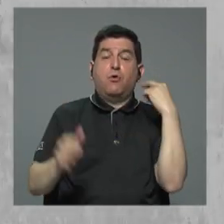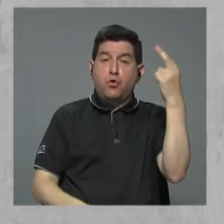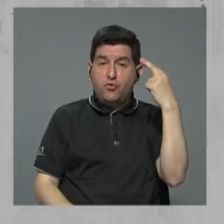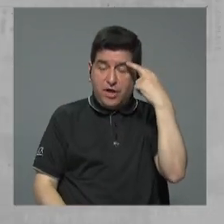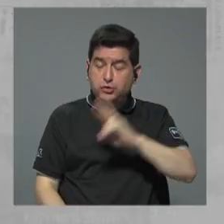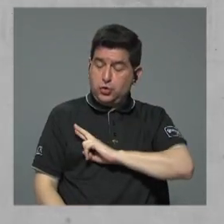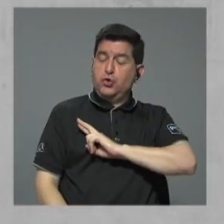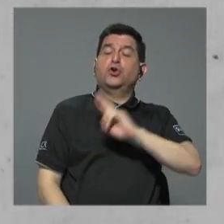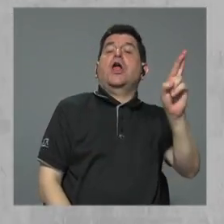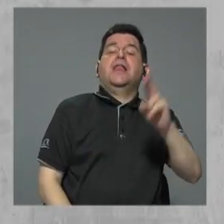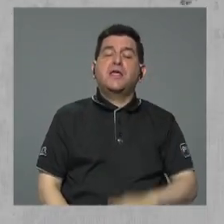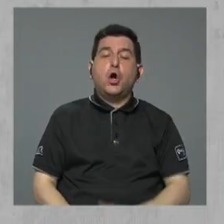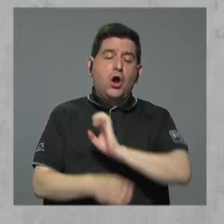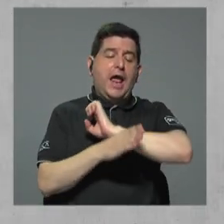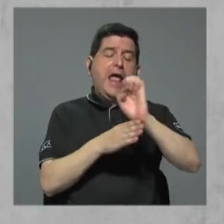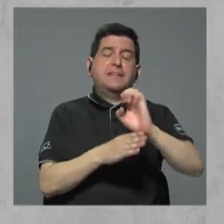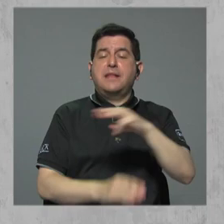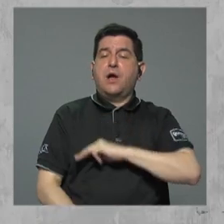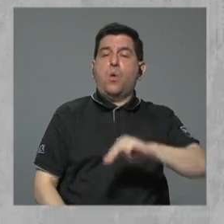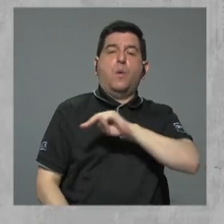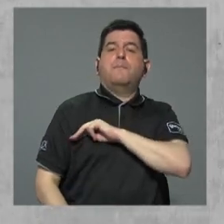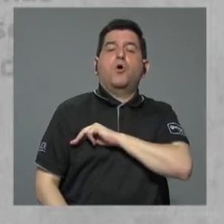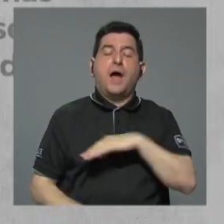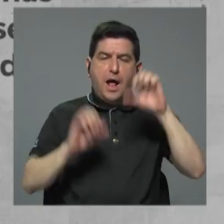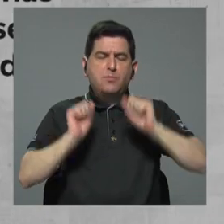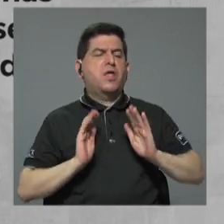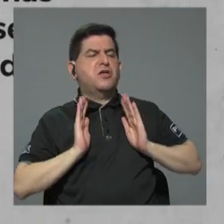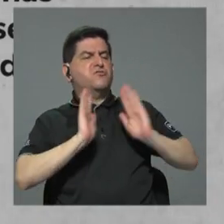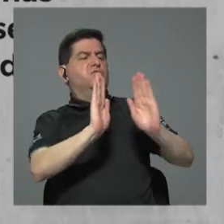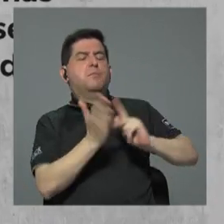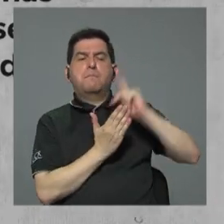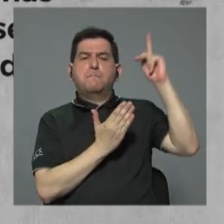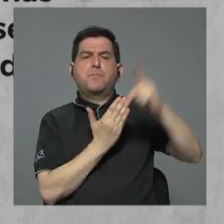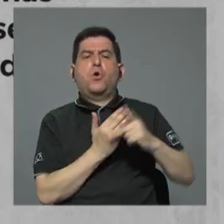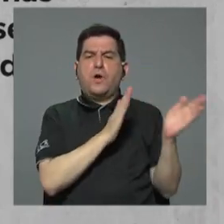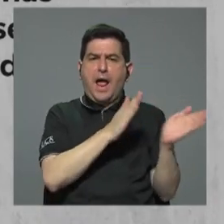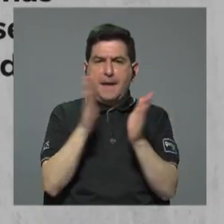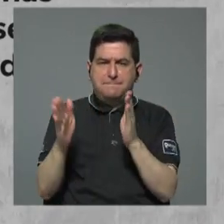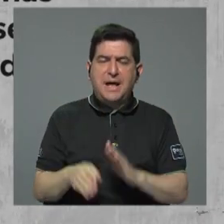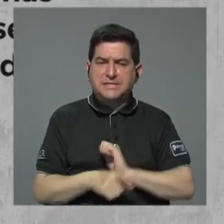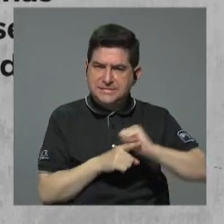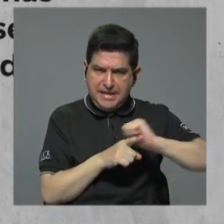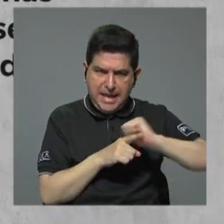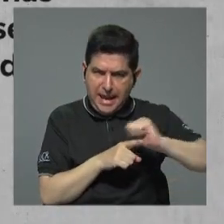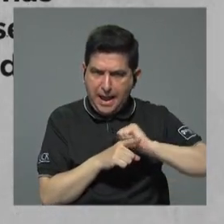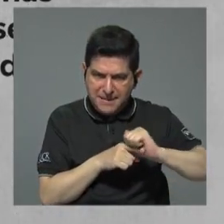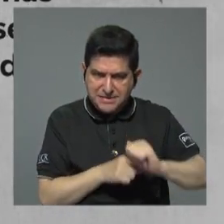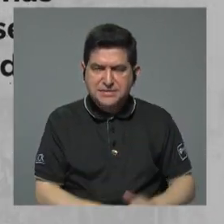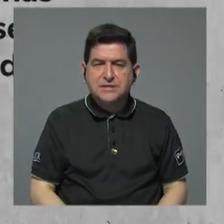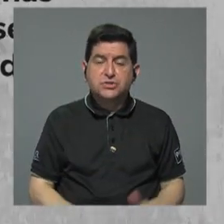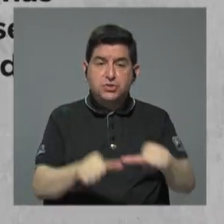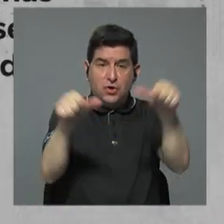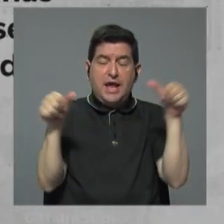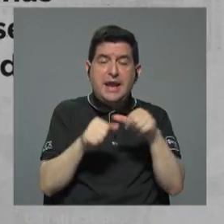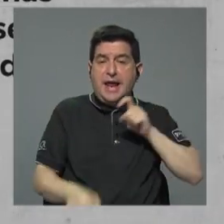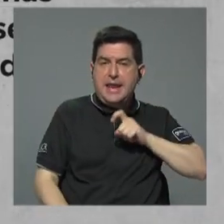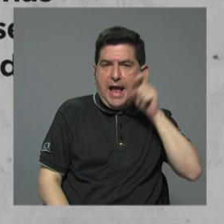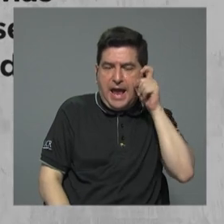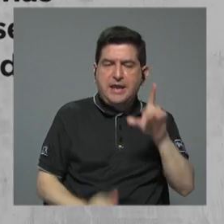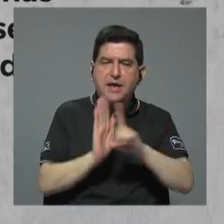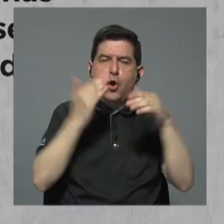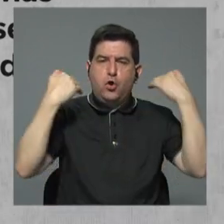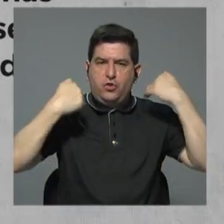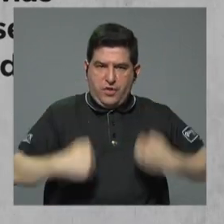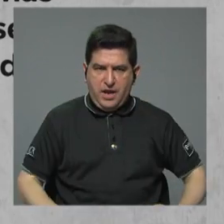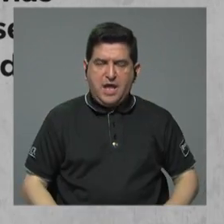razones religiosas, éticas y morales podrían rechazar programas de formación y capacitación en ámbitos como género, derechos